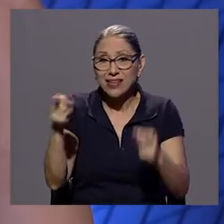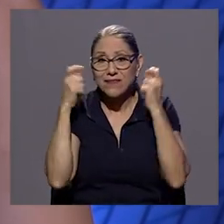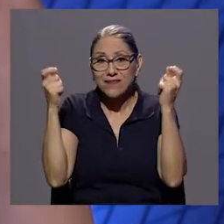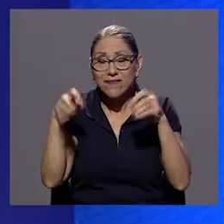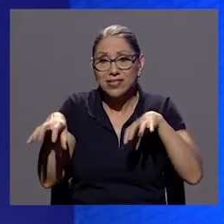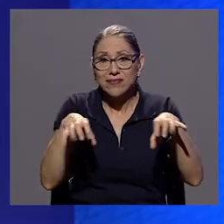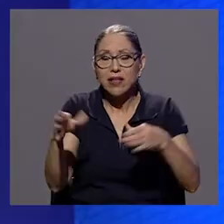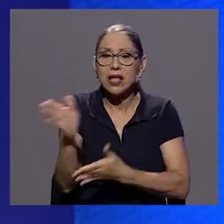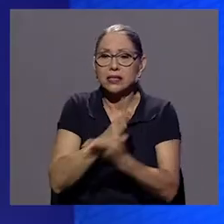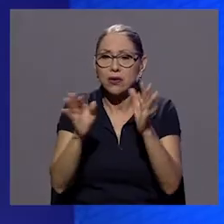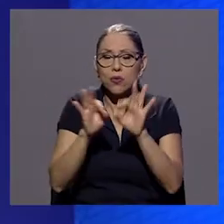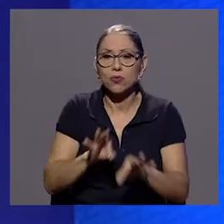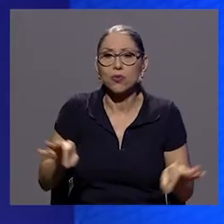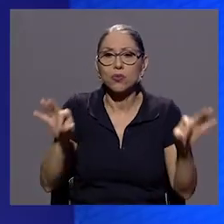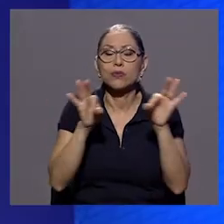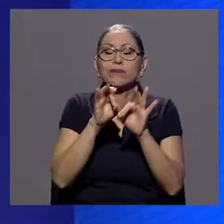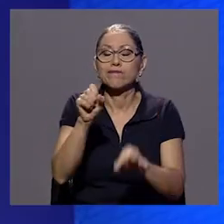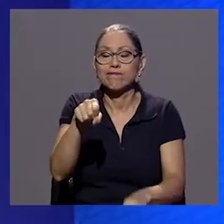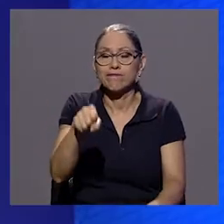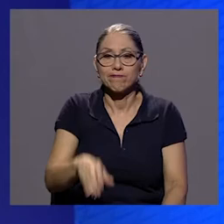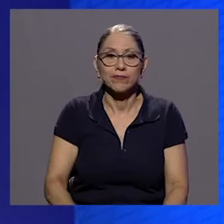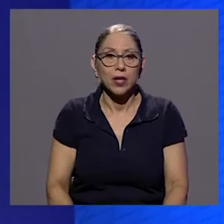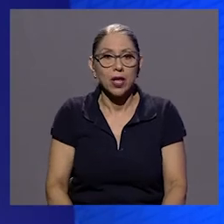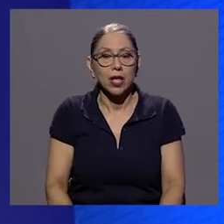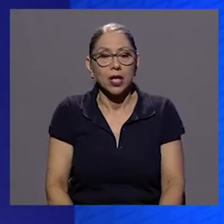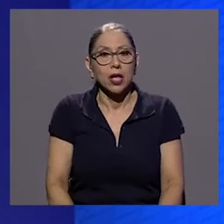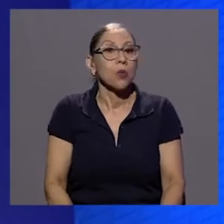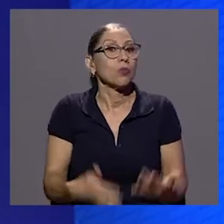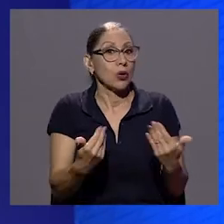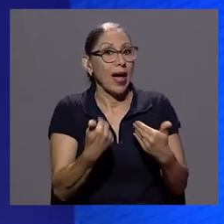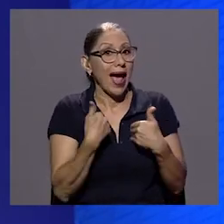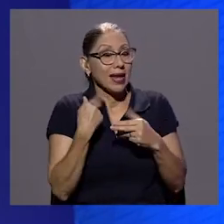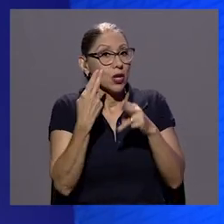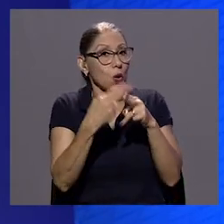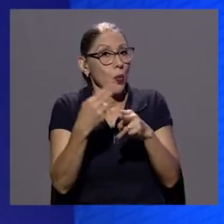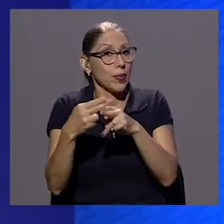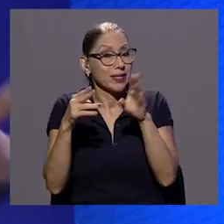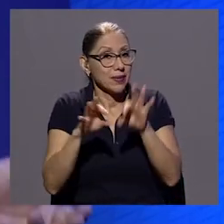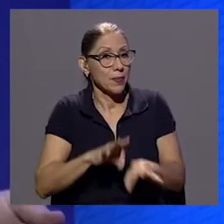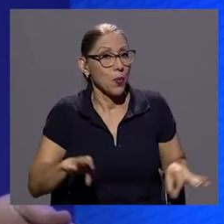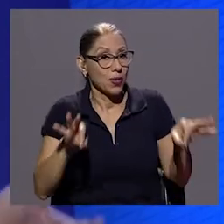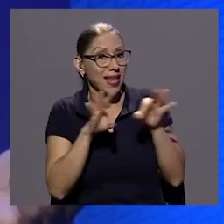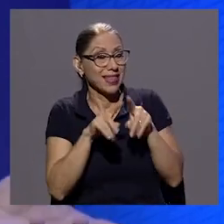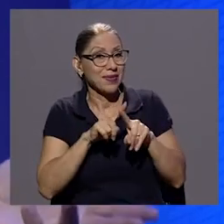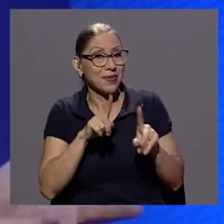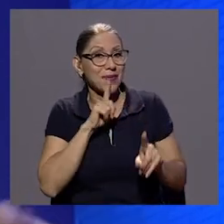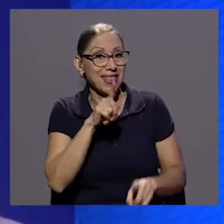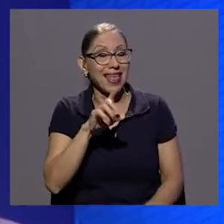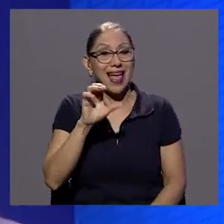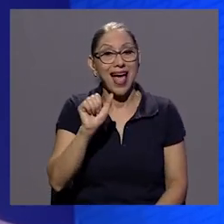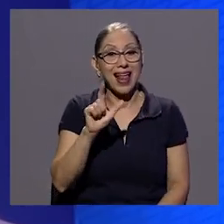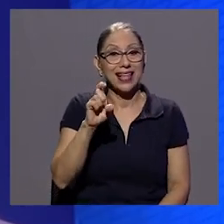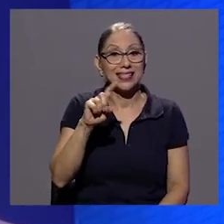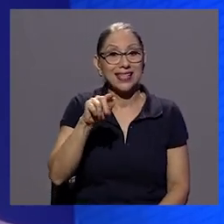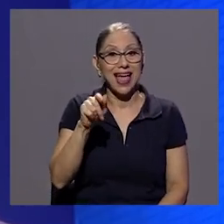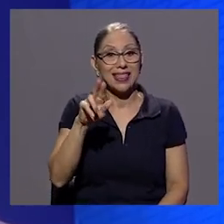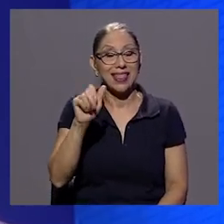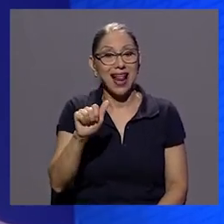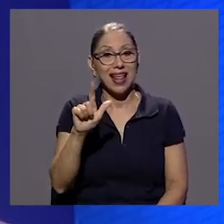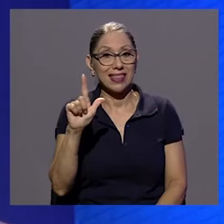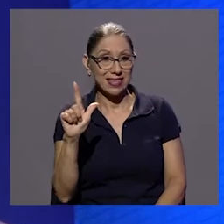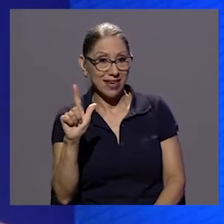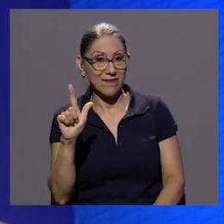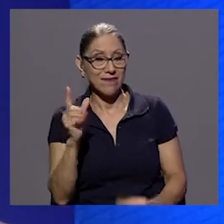vos efectivamente bueno y tenemos bueno nombres importantes en la producción ¿verdad? Alexandra Latichef productora sí